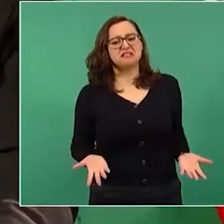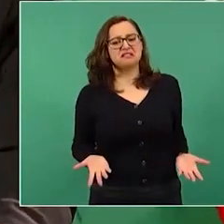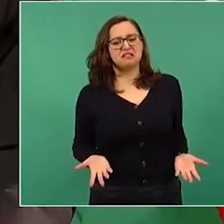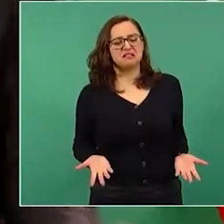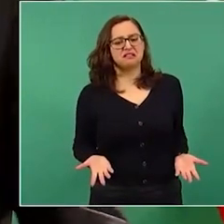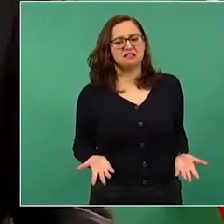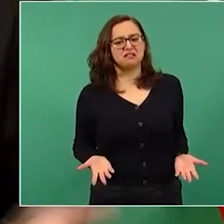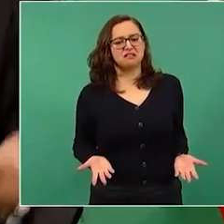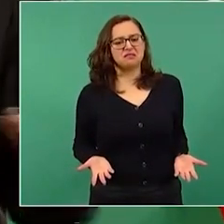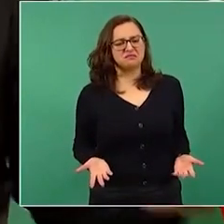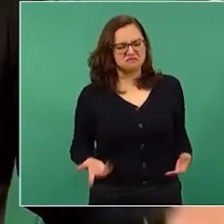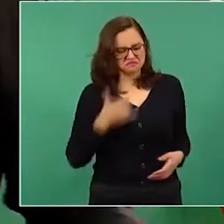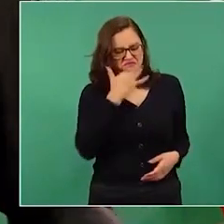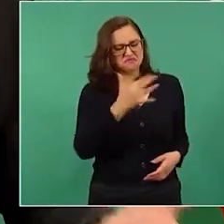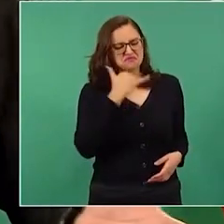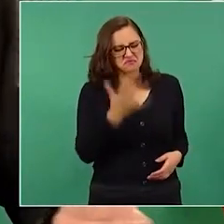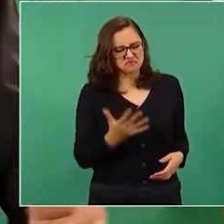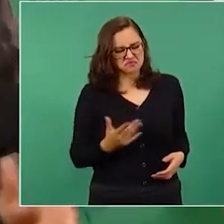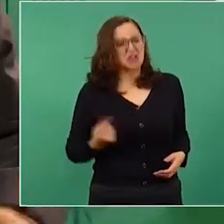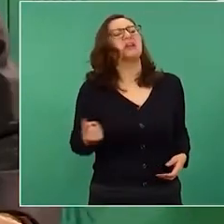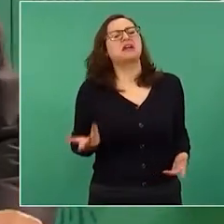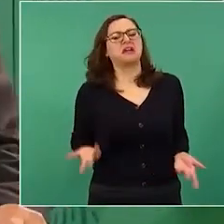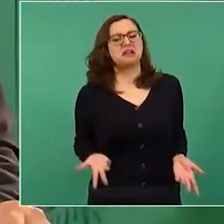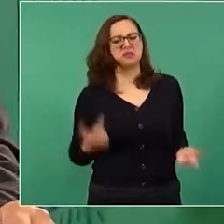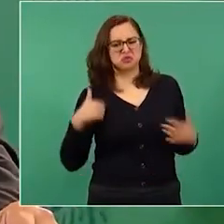y soy corrupto y qué.